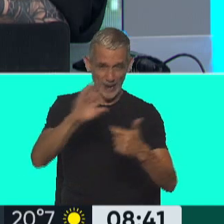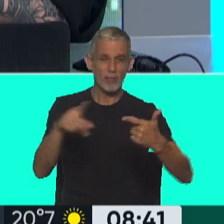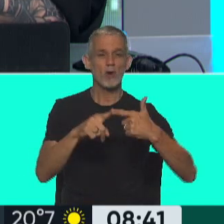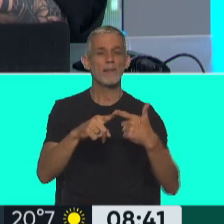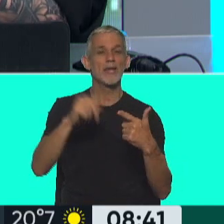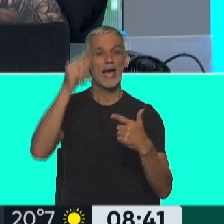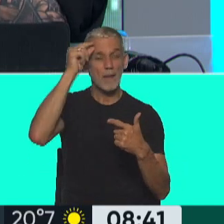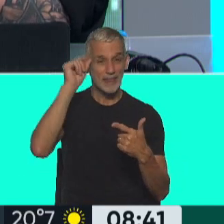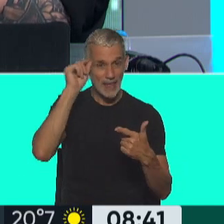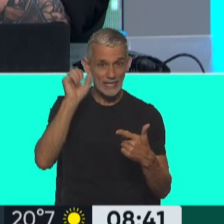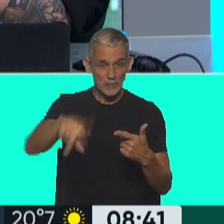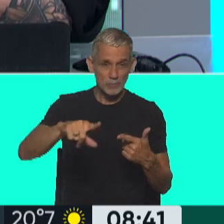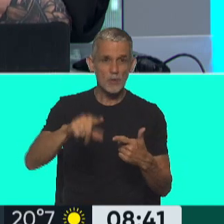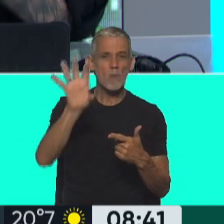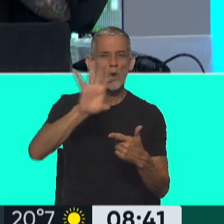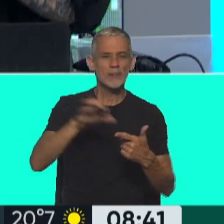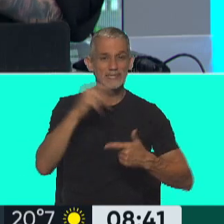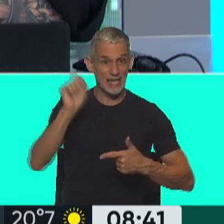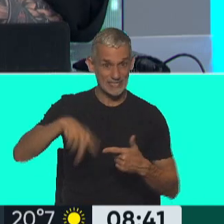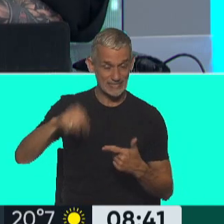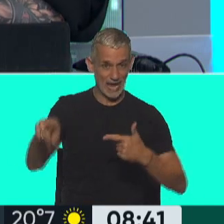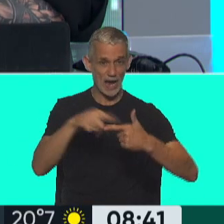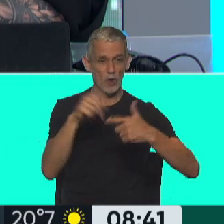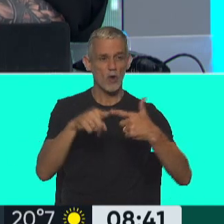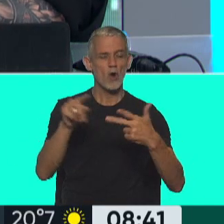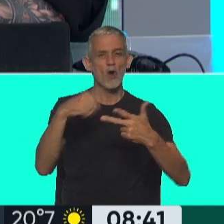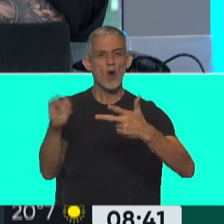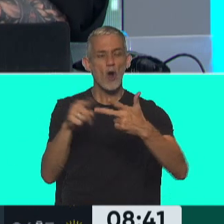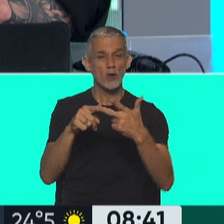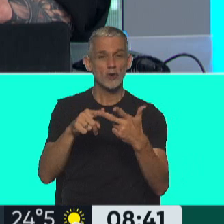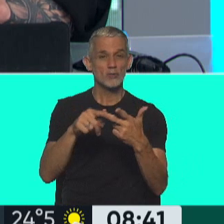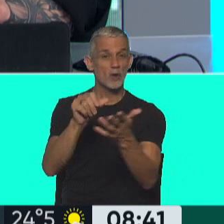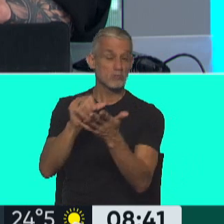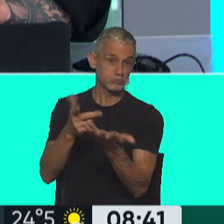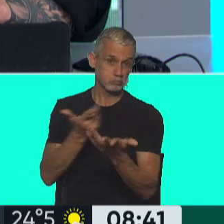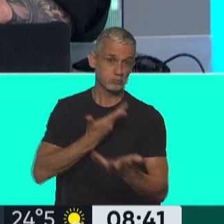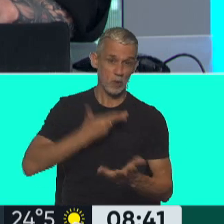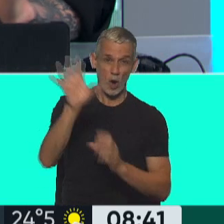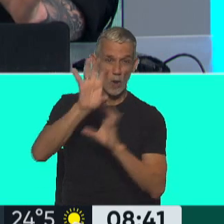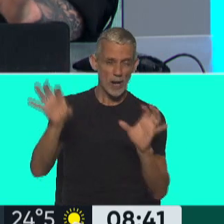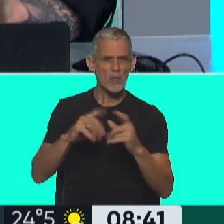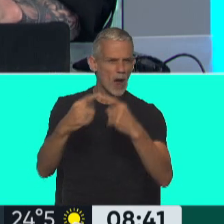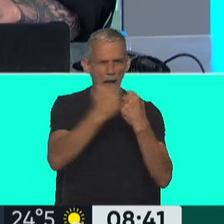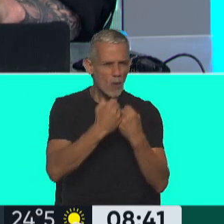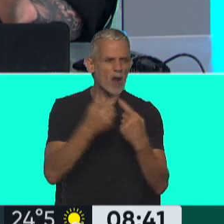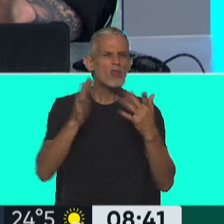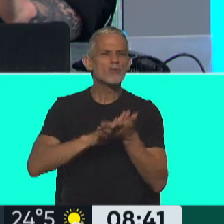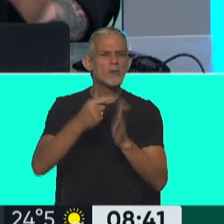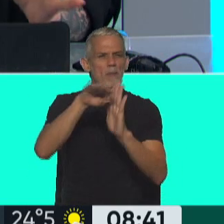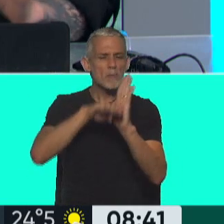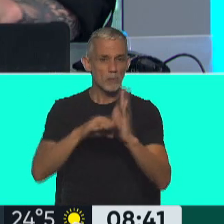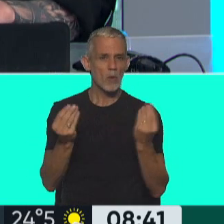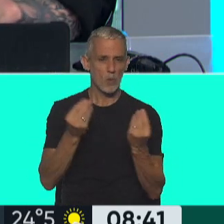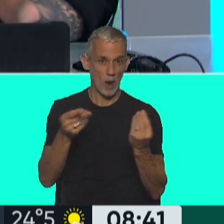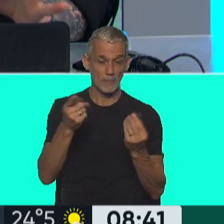Jorge Capitanich, el gobernador de la provincia del Chaco, y otros mandatarios que consensuaron algunos aspectos importantes. El argumento